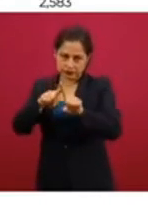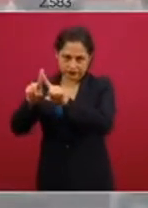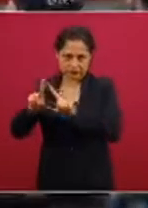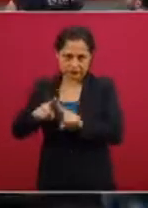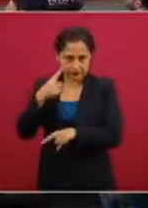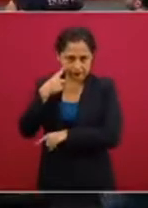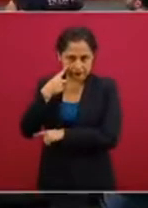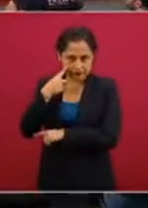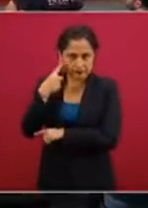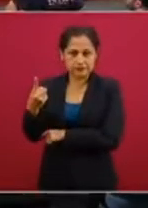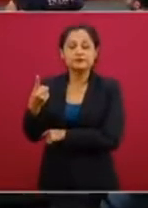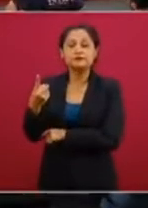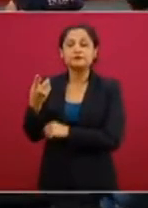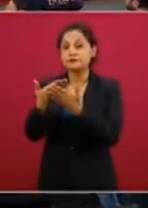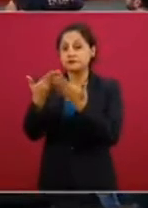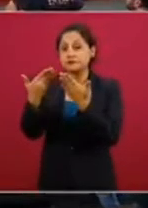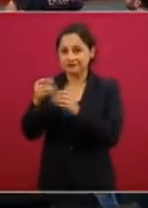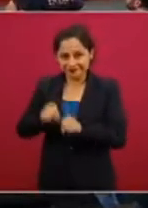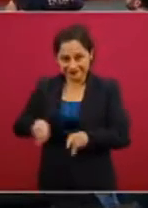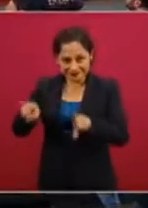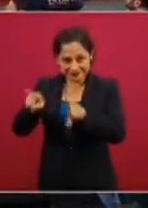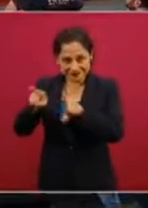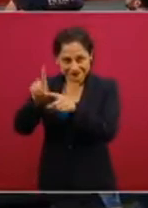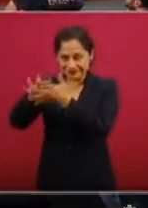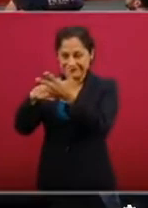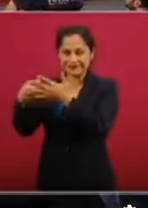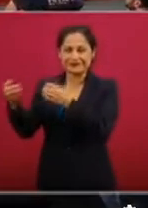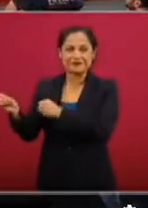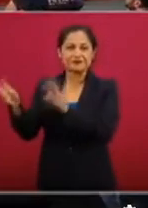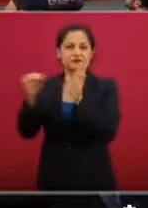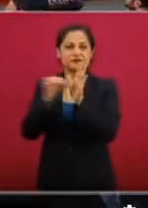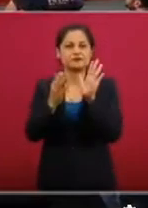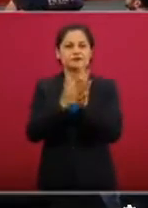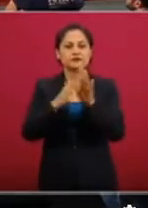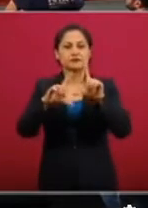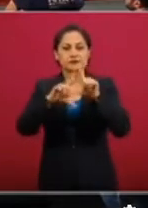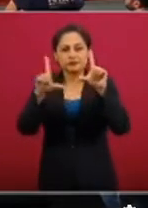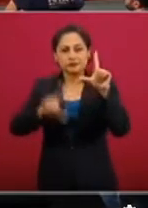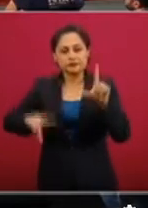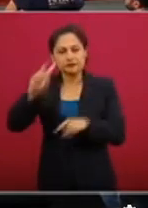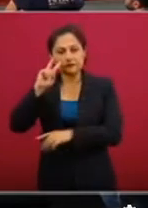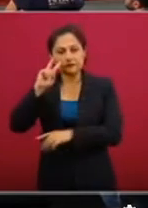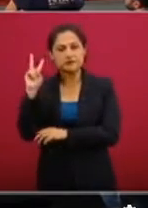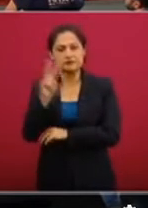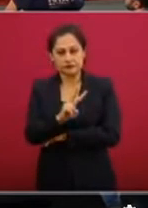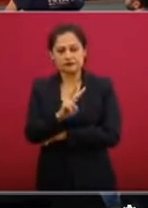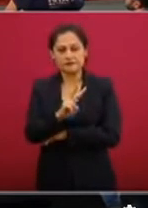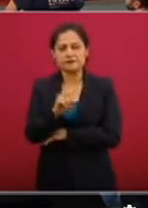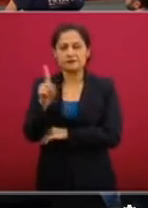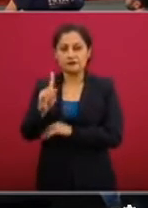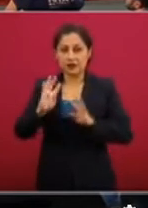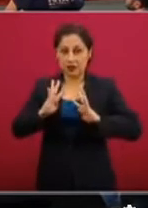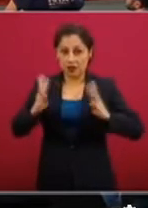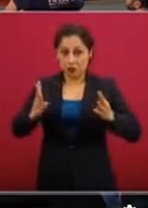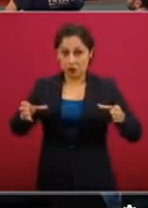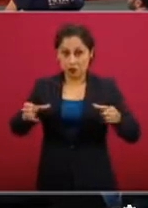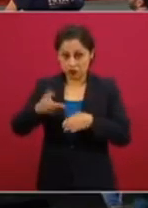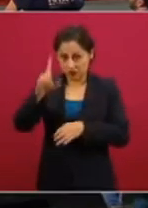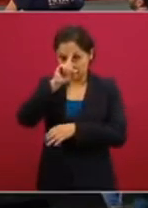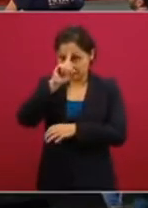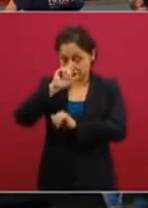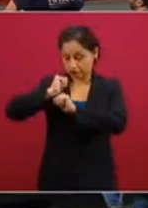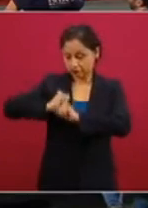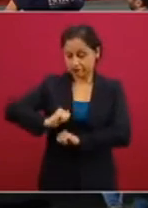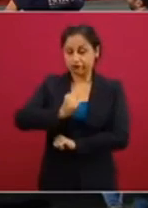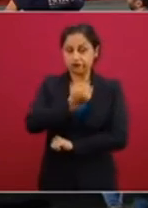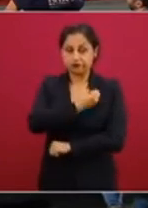se ve en forma gráfica, en un mapa, cómo en las cuatro regiones que tiene consideradas el Consejo de Salubridad General superamos